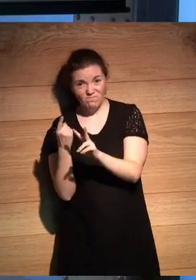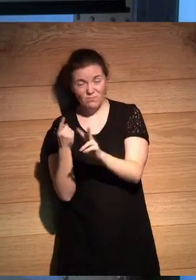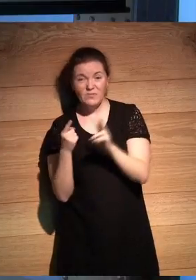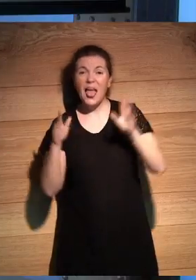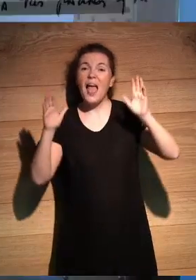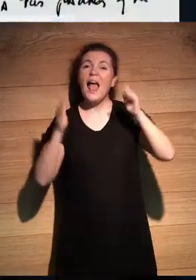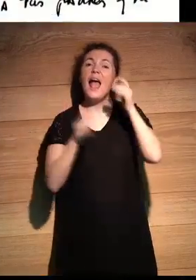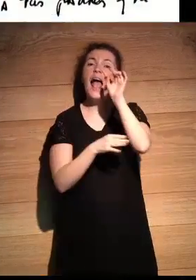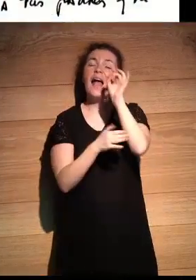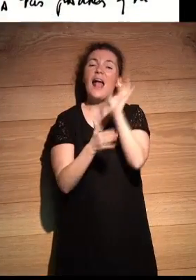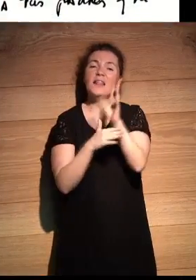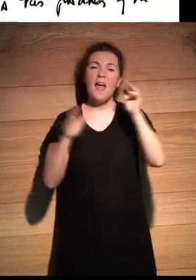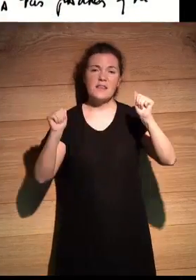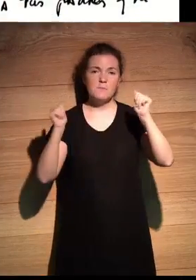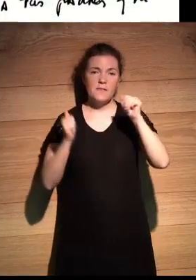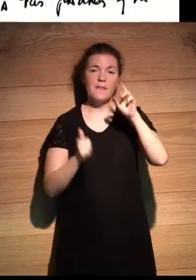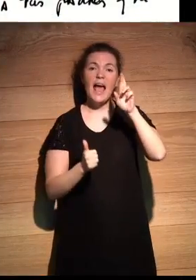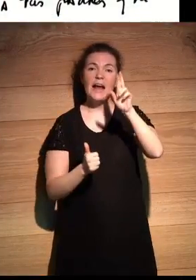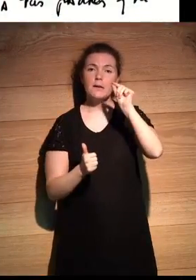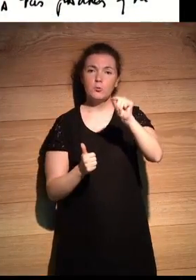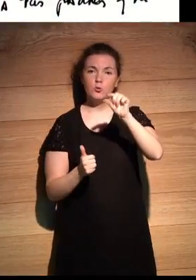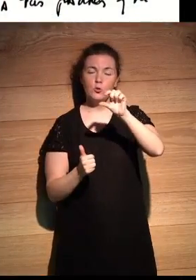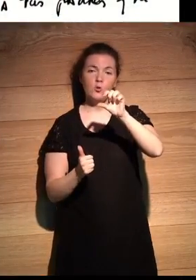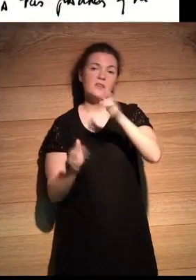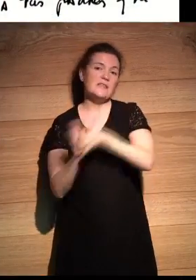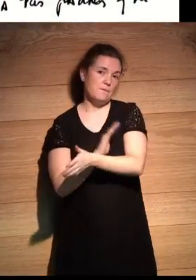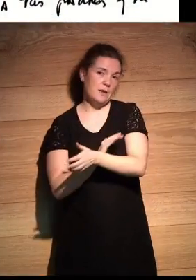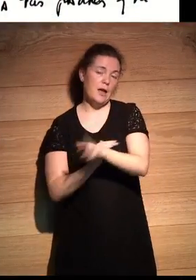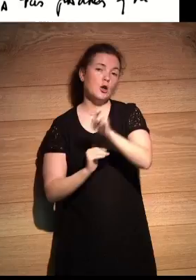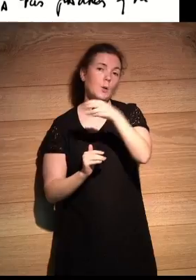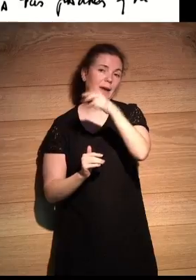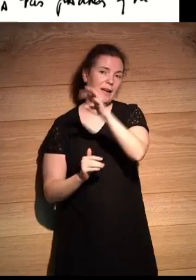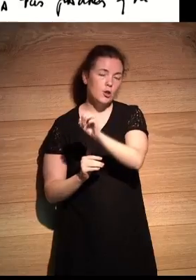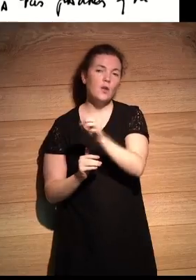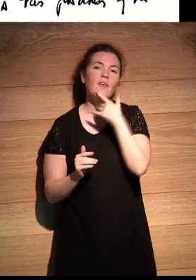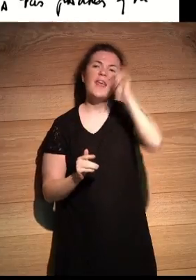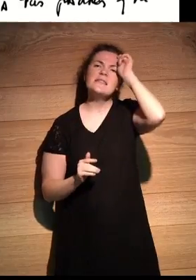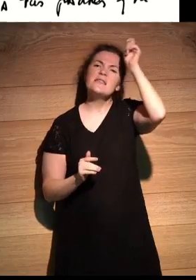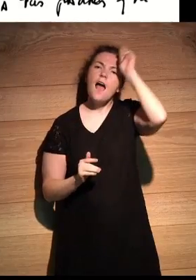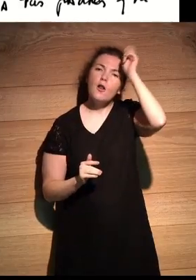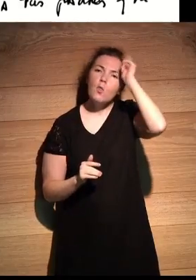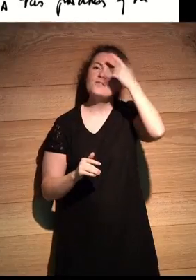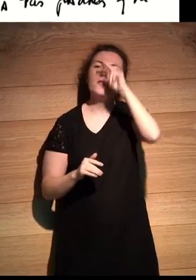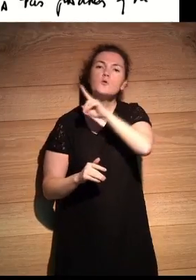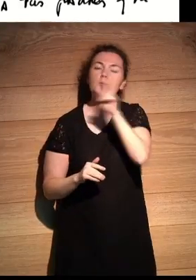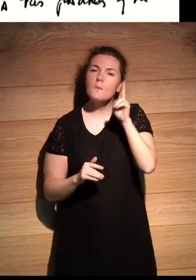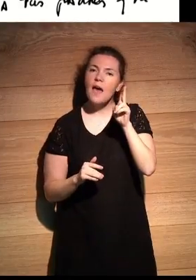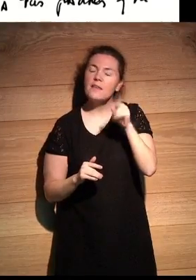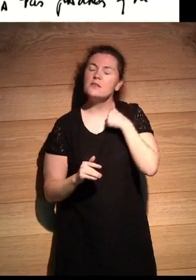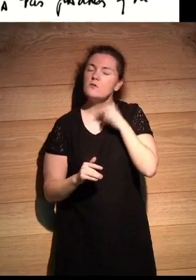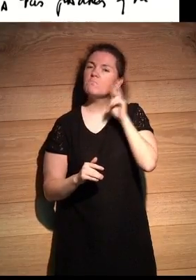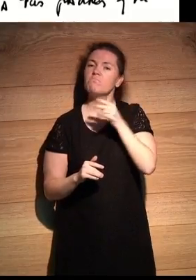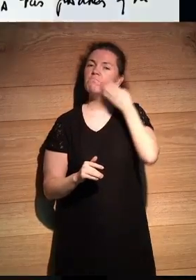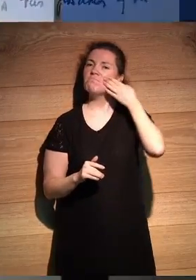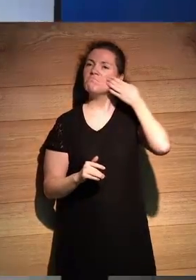despedida de la carta, R. es Roberto Bolaño. También, saludos a tus padres y mi rendida admiración